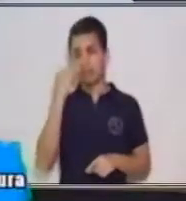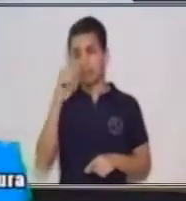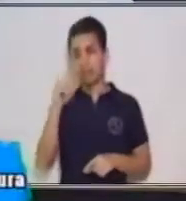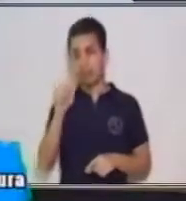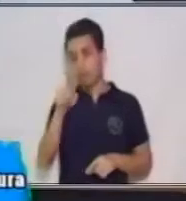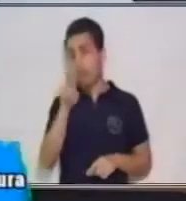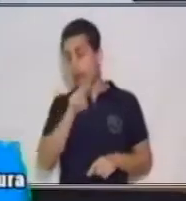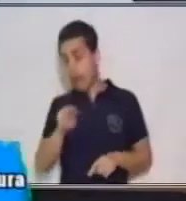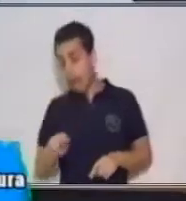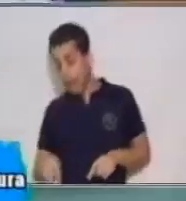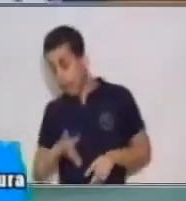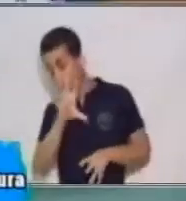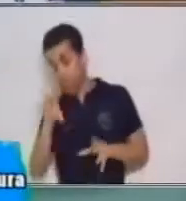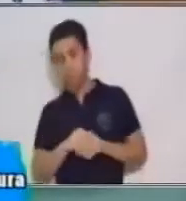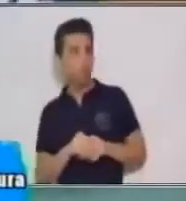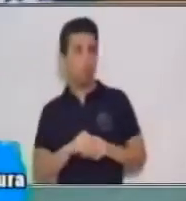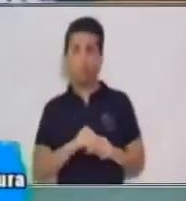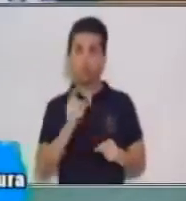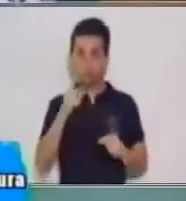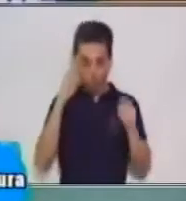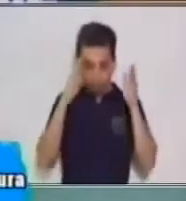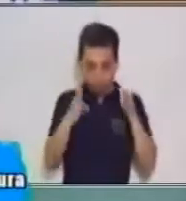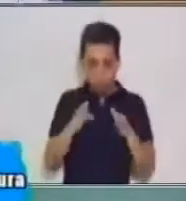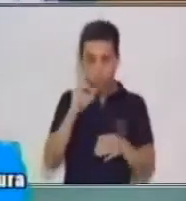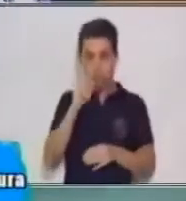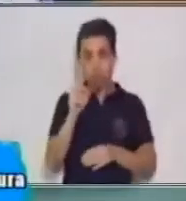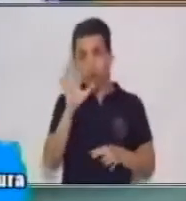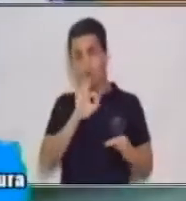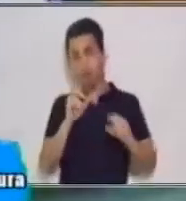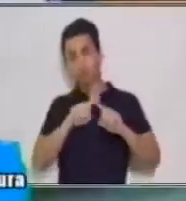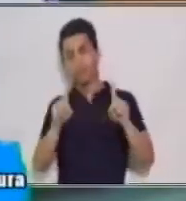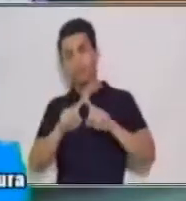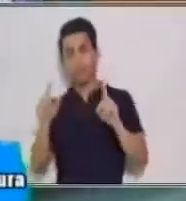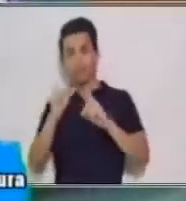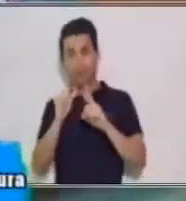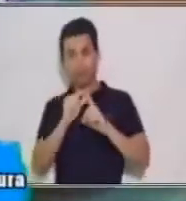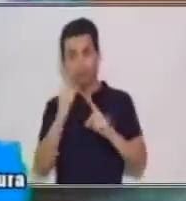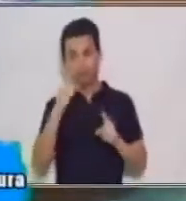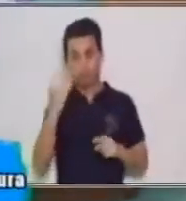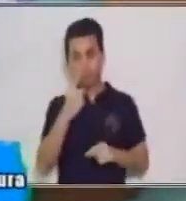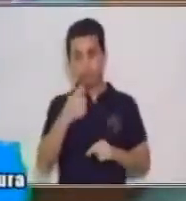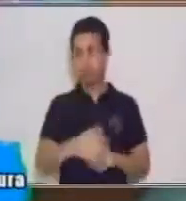porque solo estás enfocada en una o en varias palabras que estás buscando.